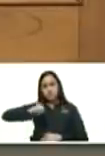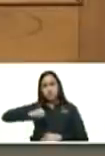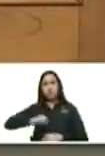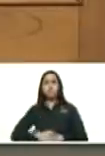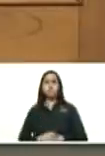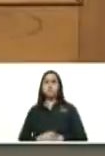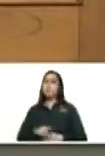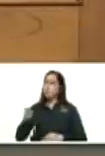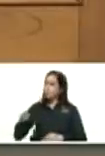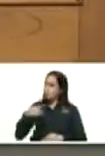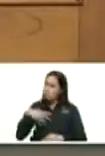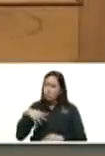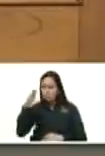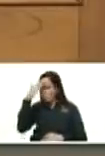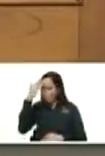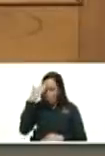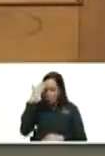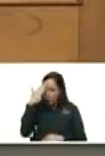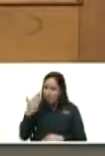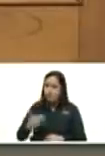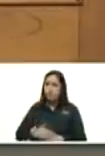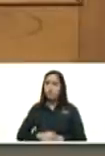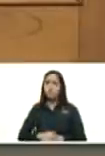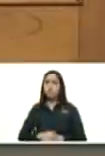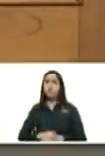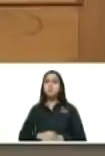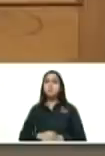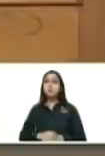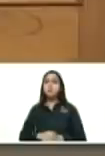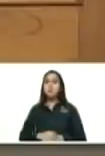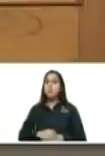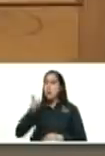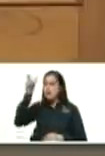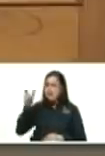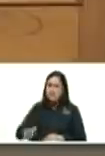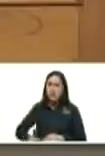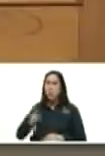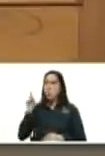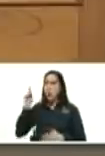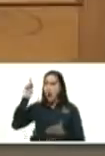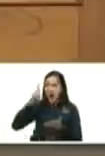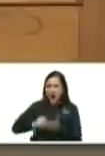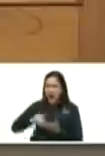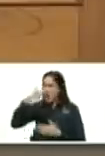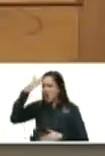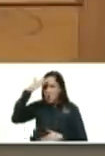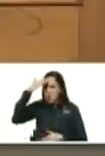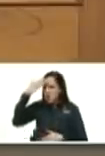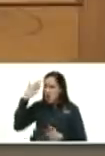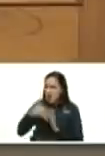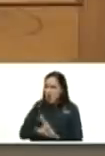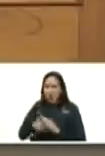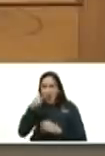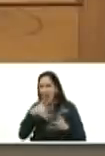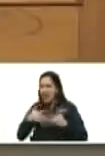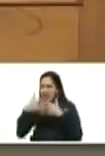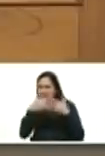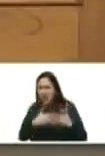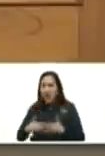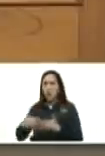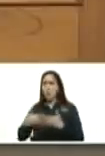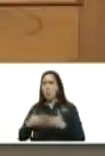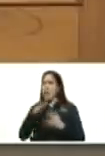tú no sabes qué loco puede venir a la presidencia en los Estados Unidos en el futuro